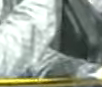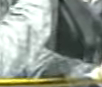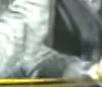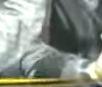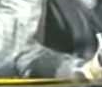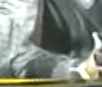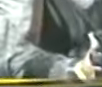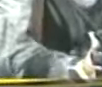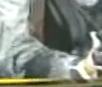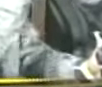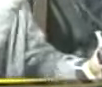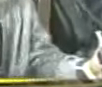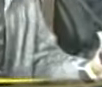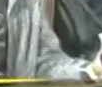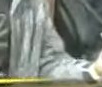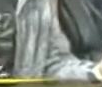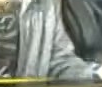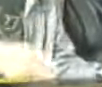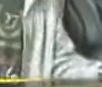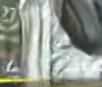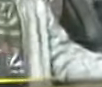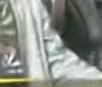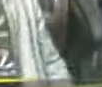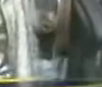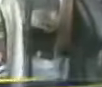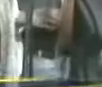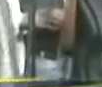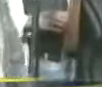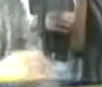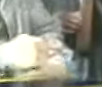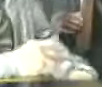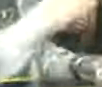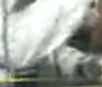me engañaste Corazón Tú me engañabas